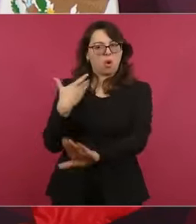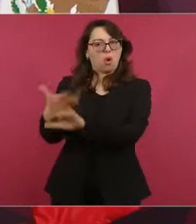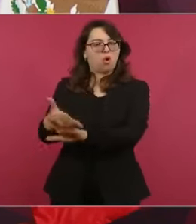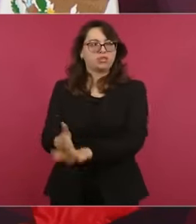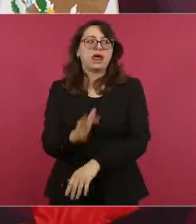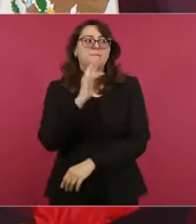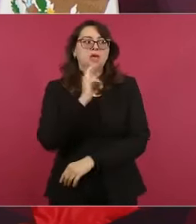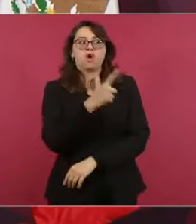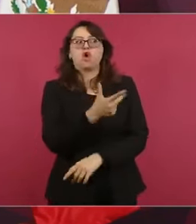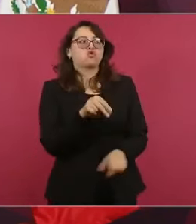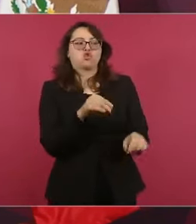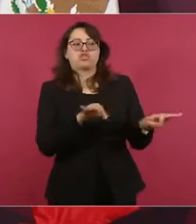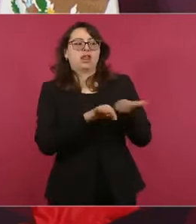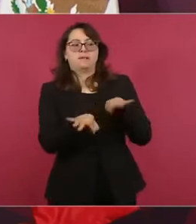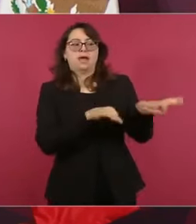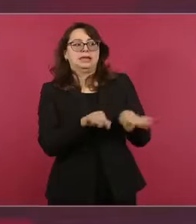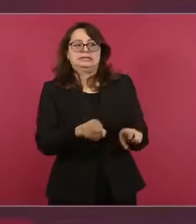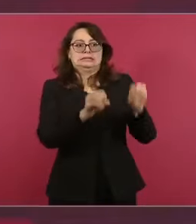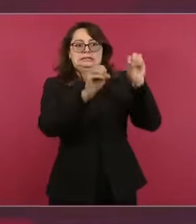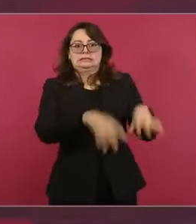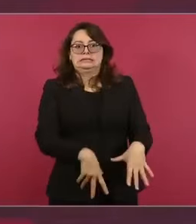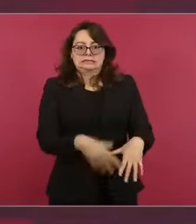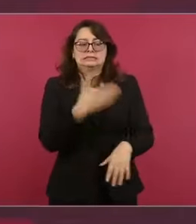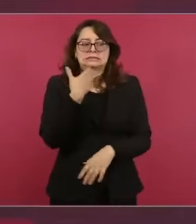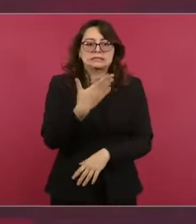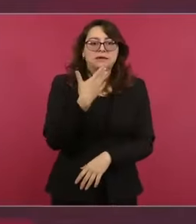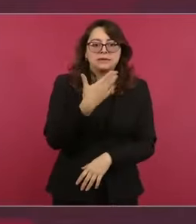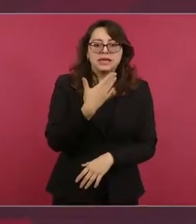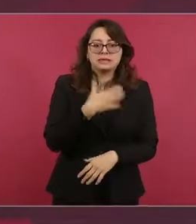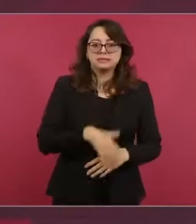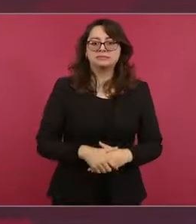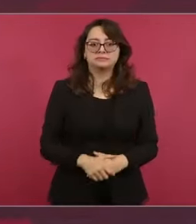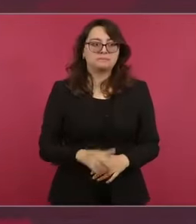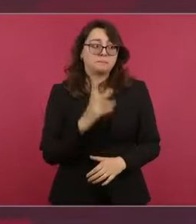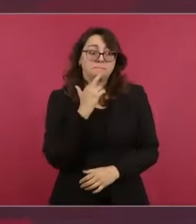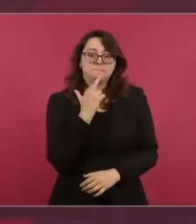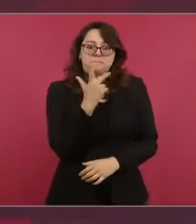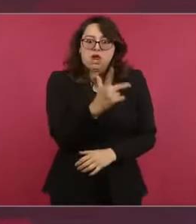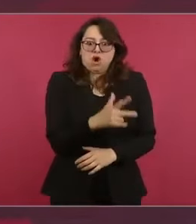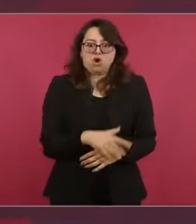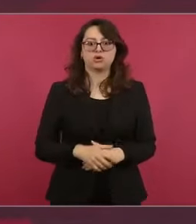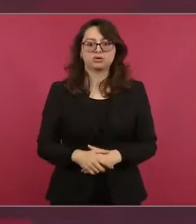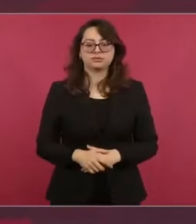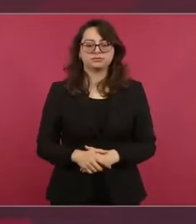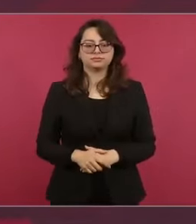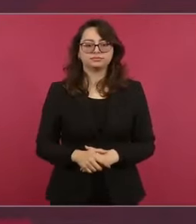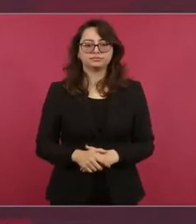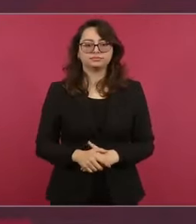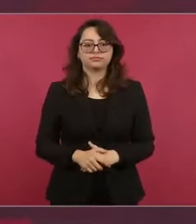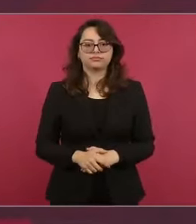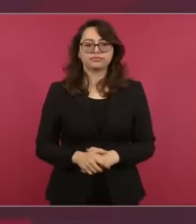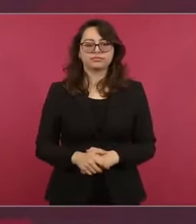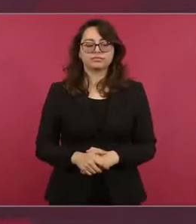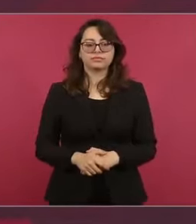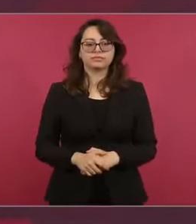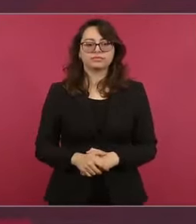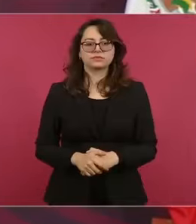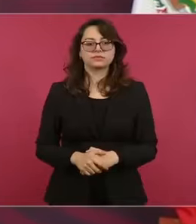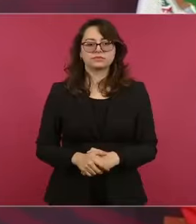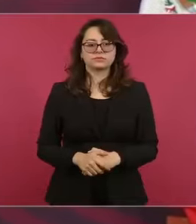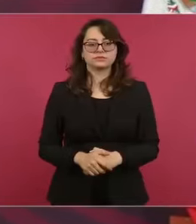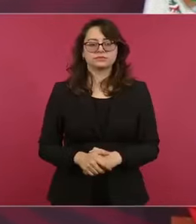rogaba de que se terminara el periodo ordinario